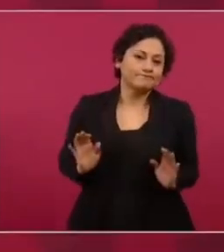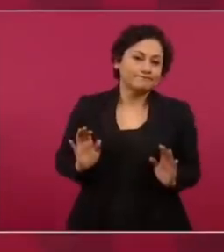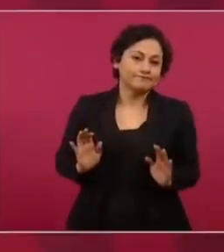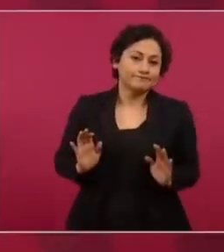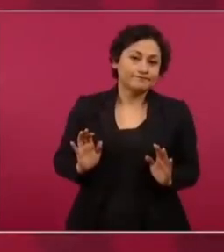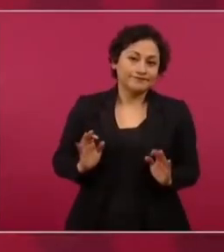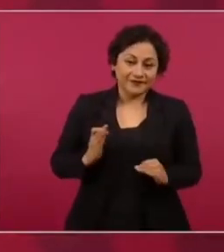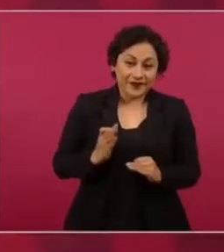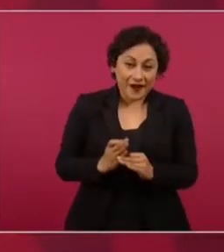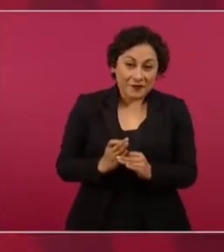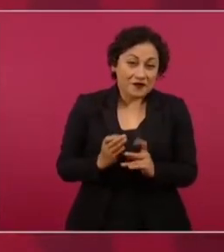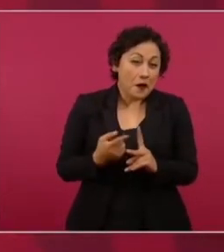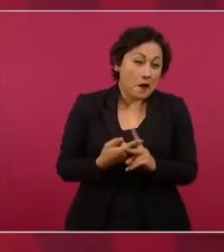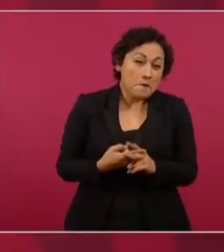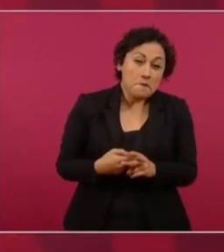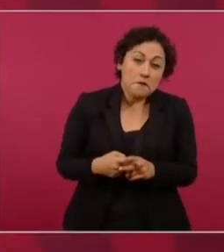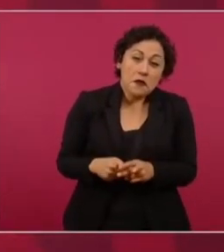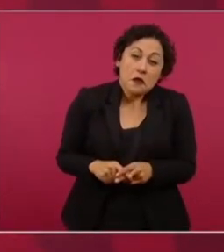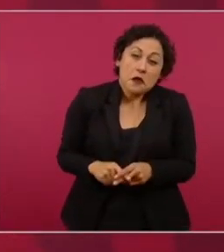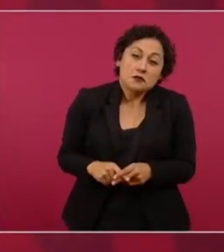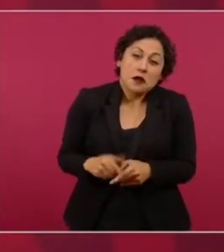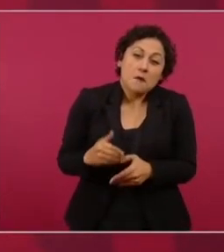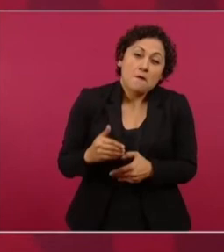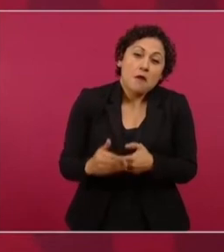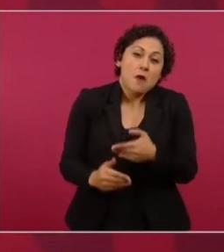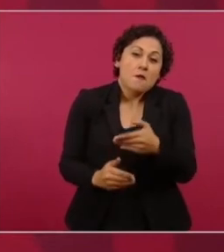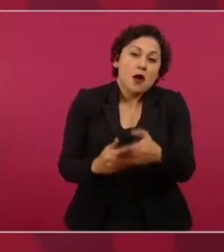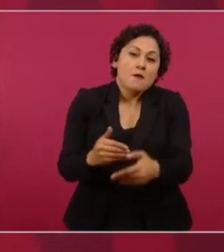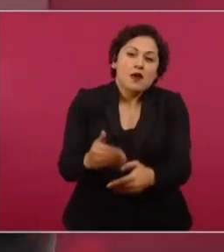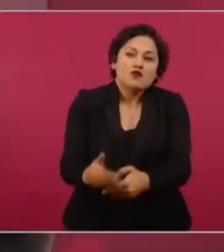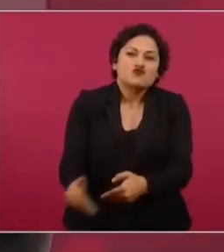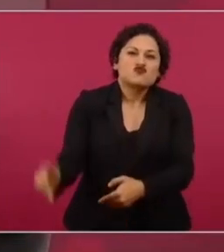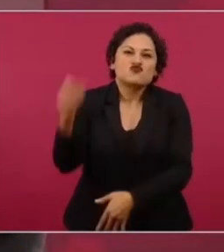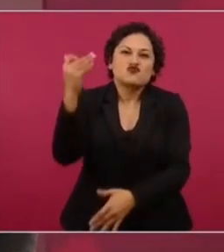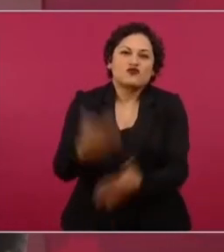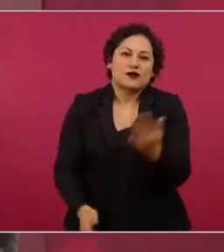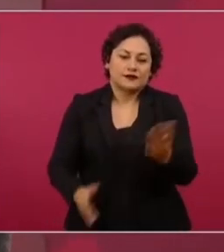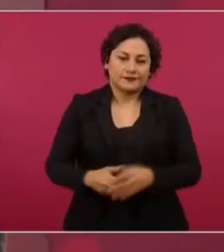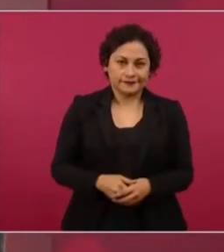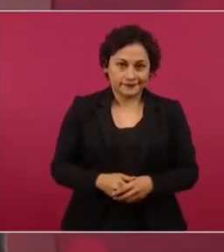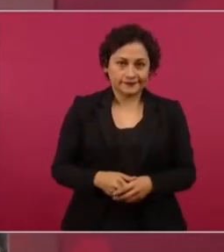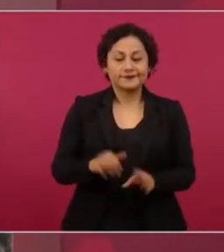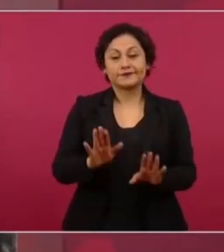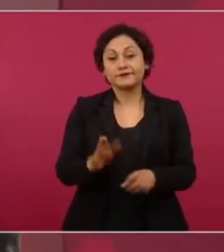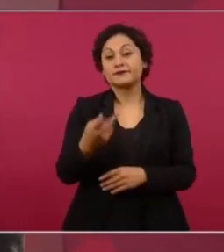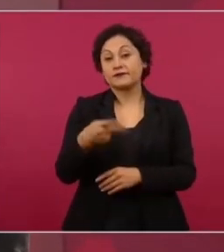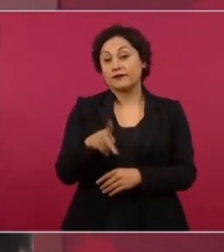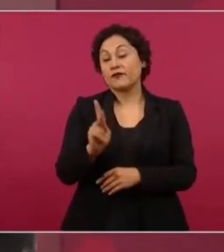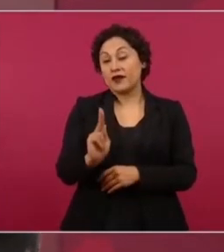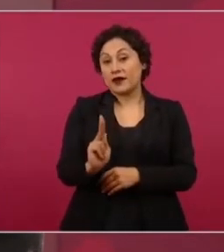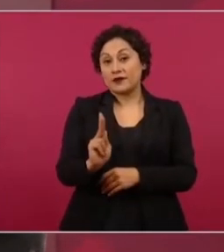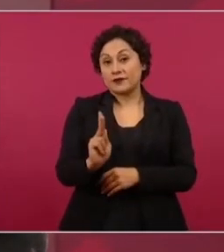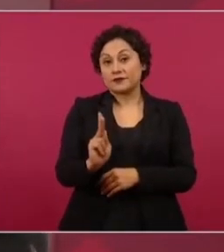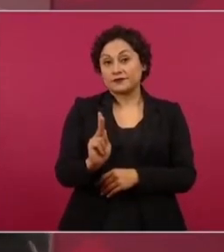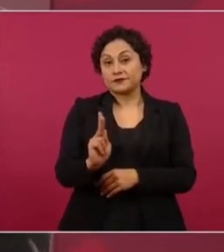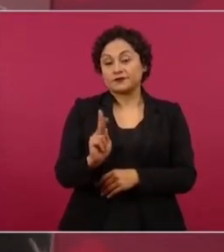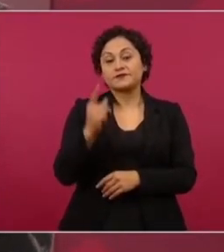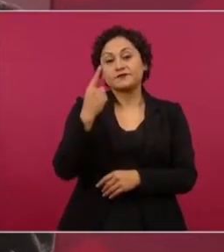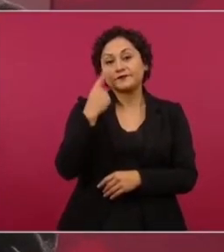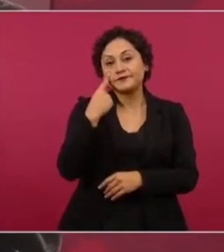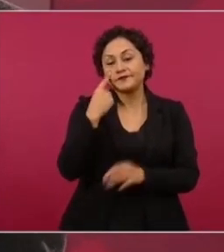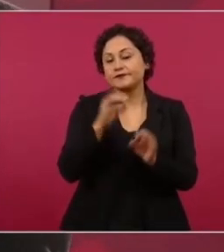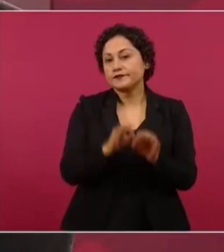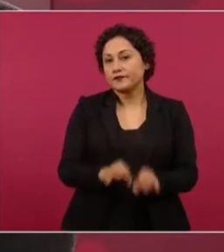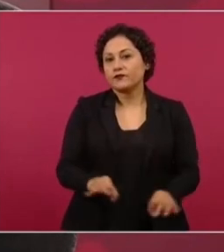apenas comienza pero también es importante que no se